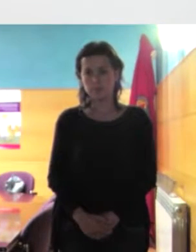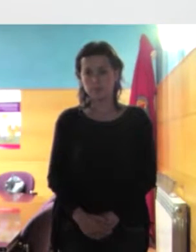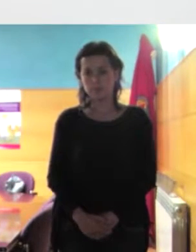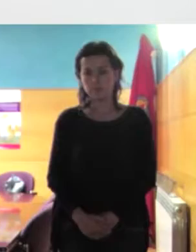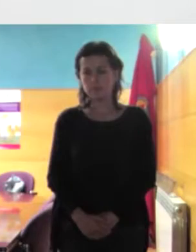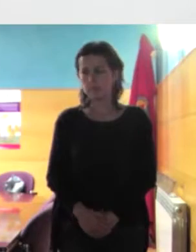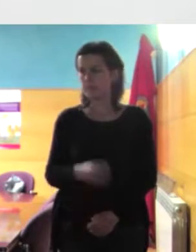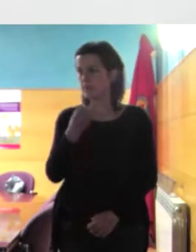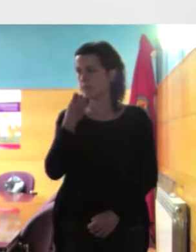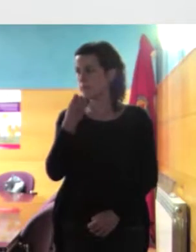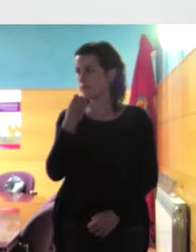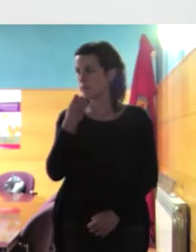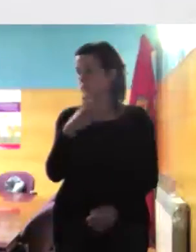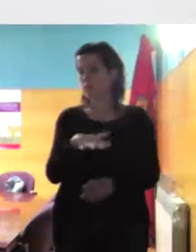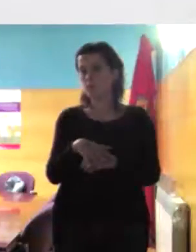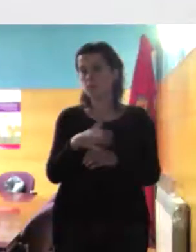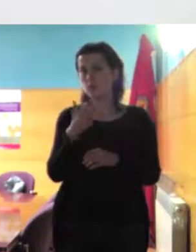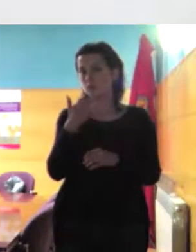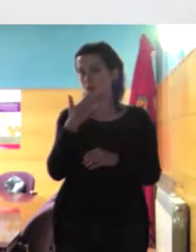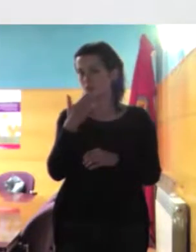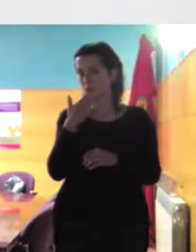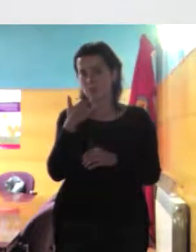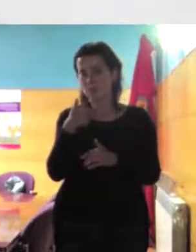bueno este ejemplo yo creo que nos ha devastado